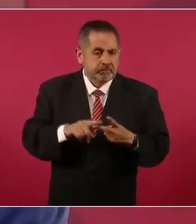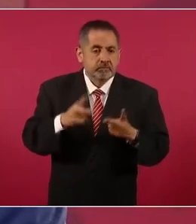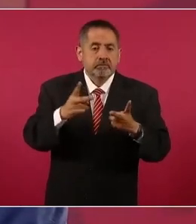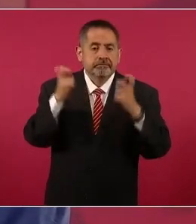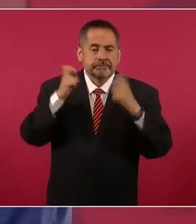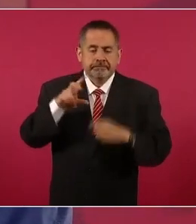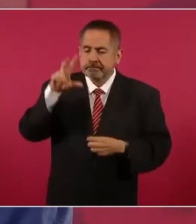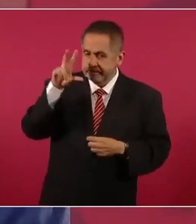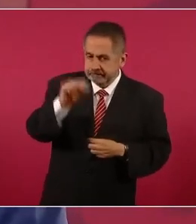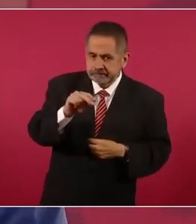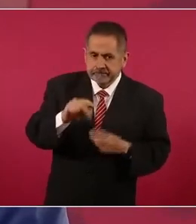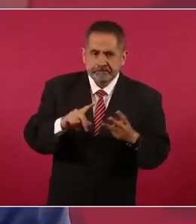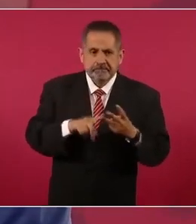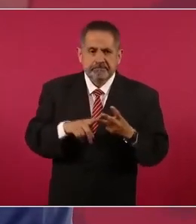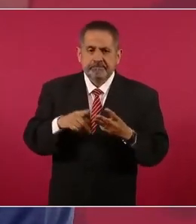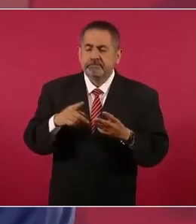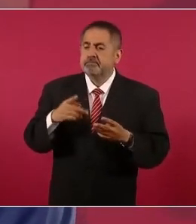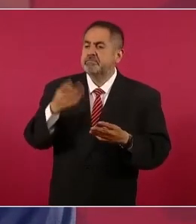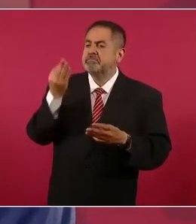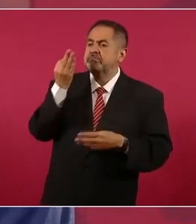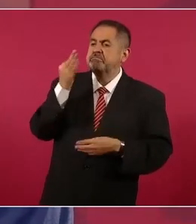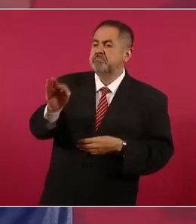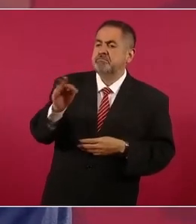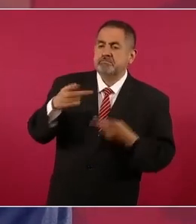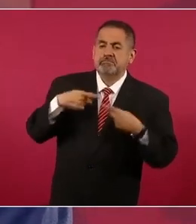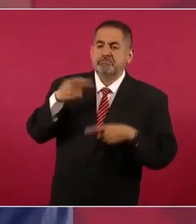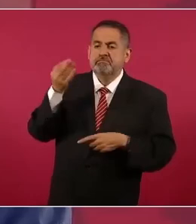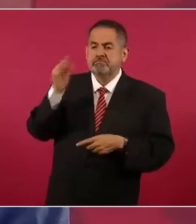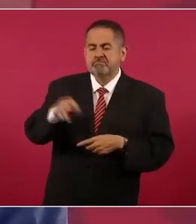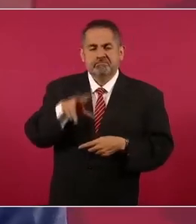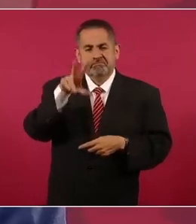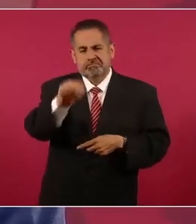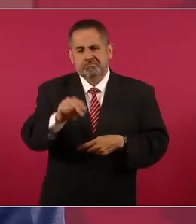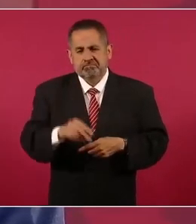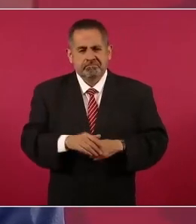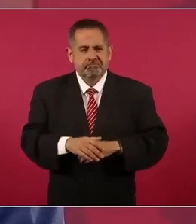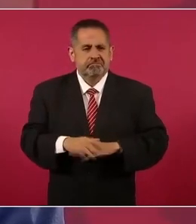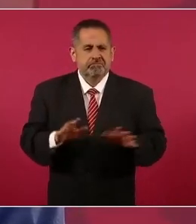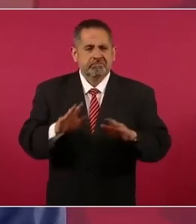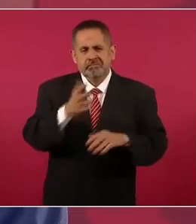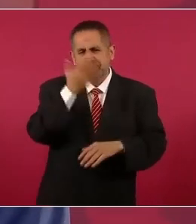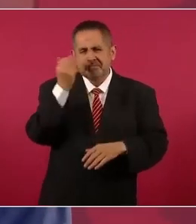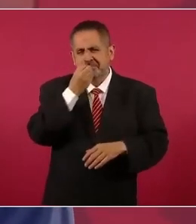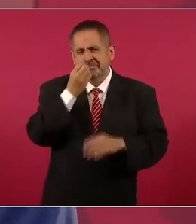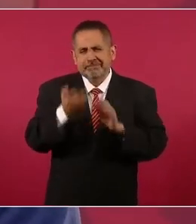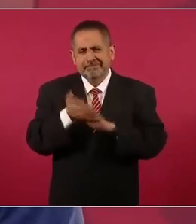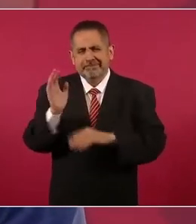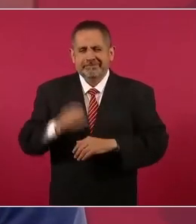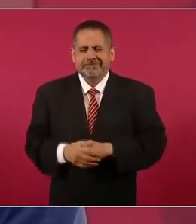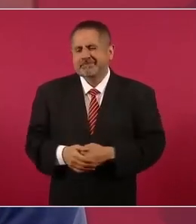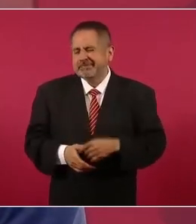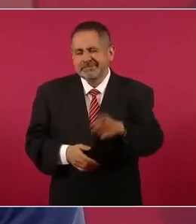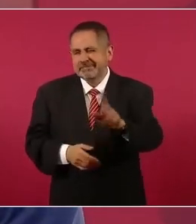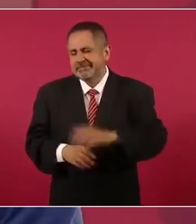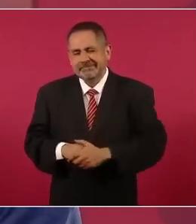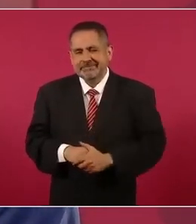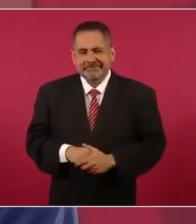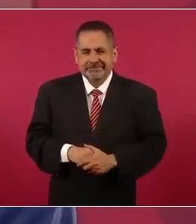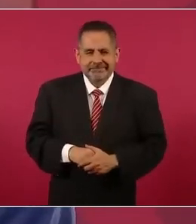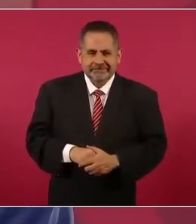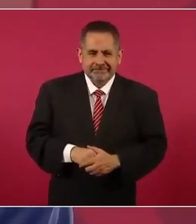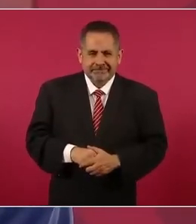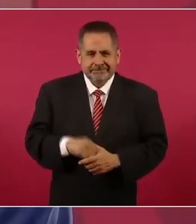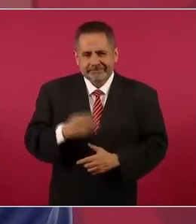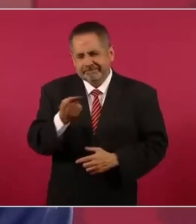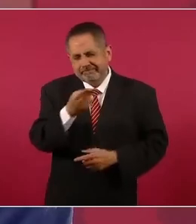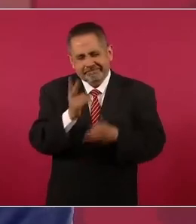y no traicionar al pueblo. Y vámonos a desayunar. No, es que con